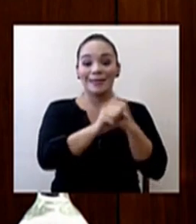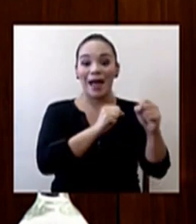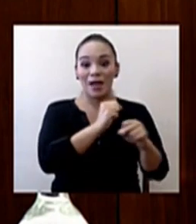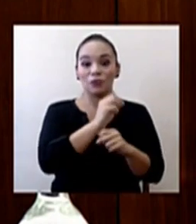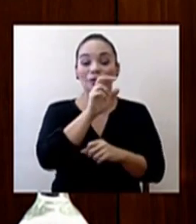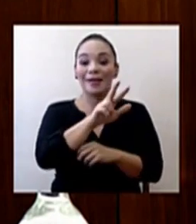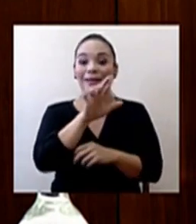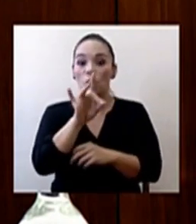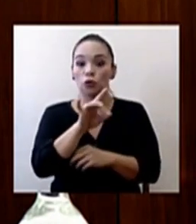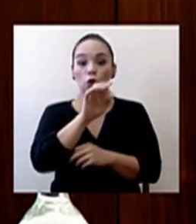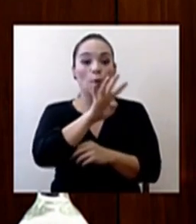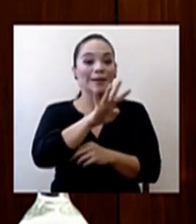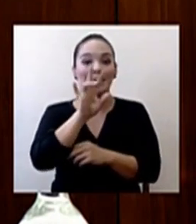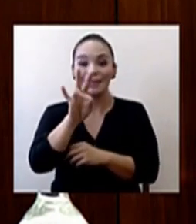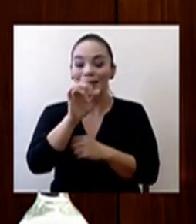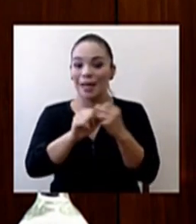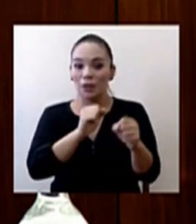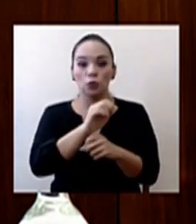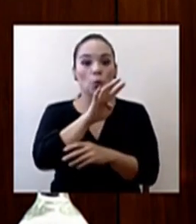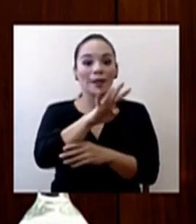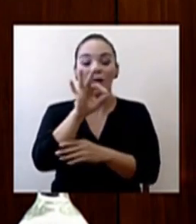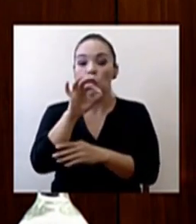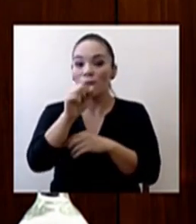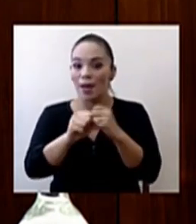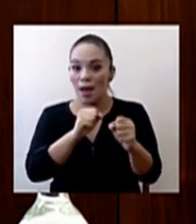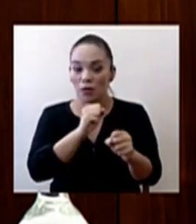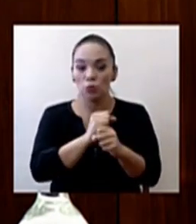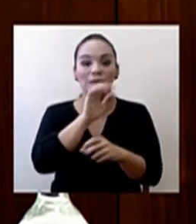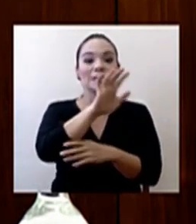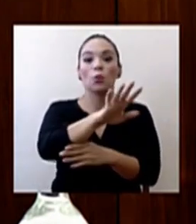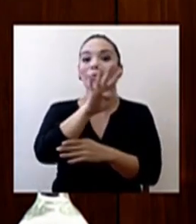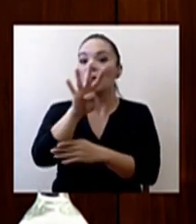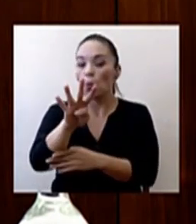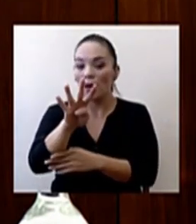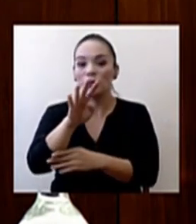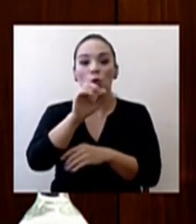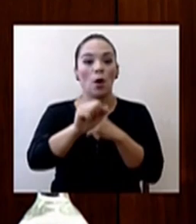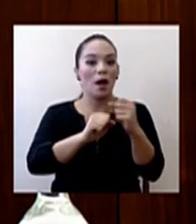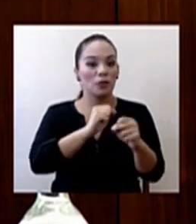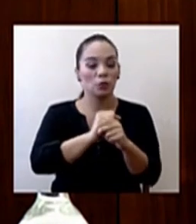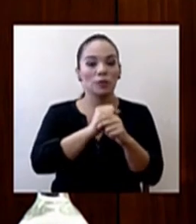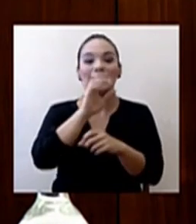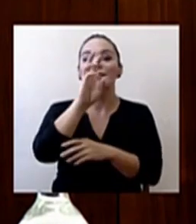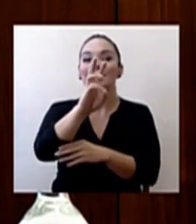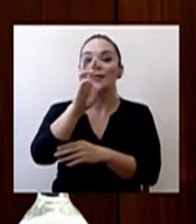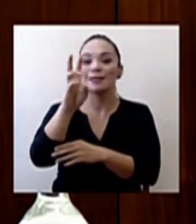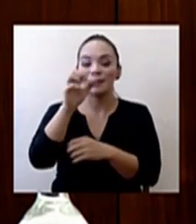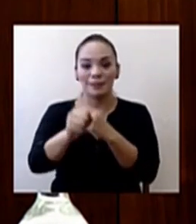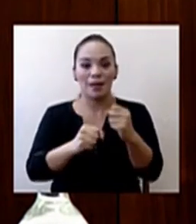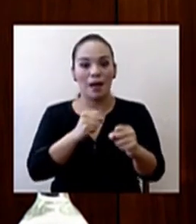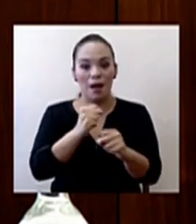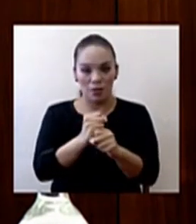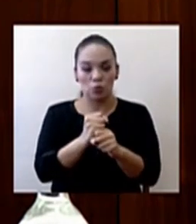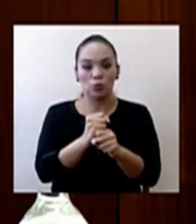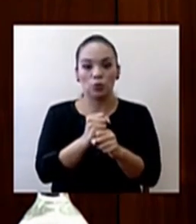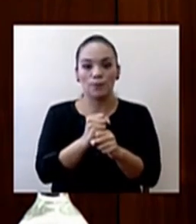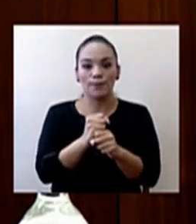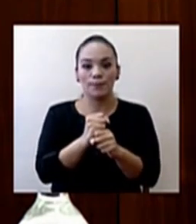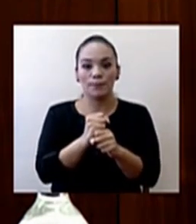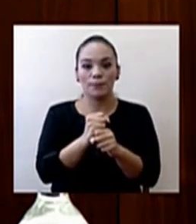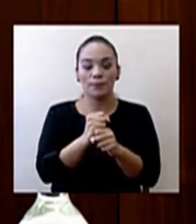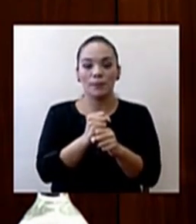años, cuarenta y siete años, cuarenta y nueve años, cincuenta y cuatro años y sesenta y seis años. O sea,